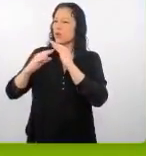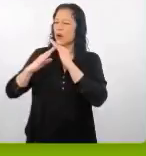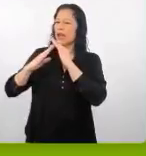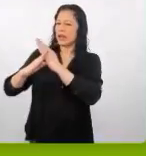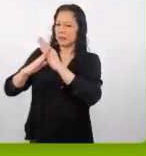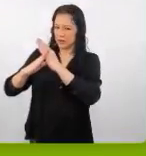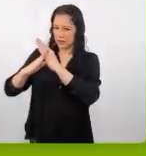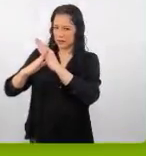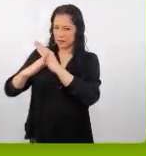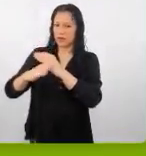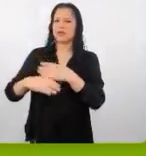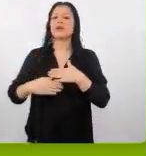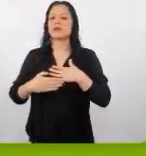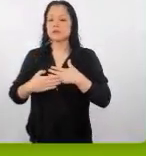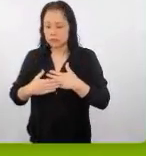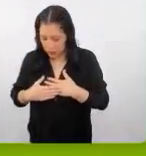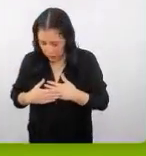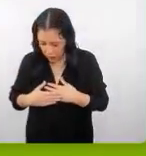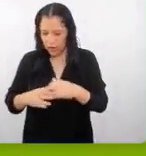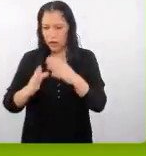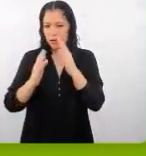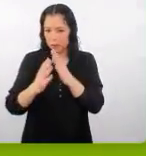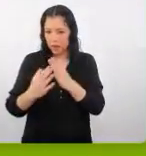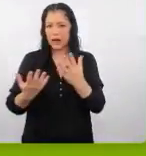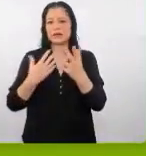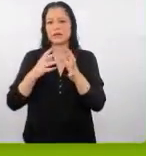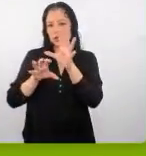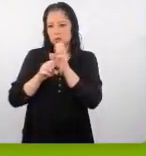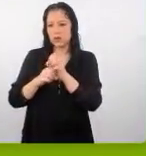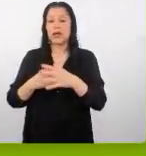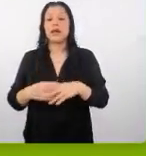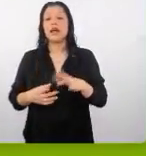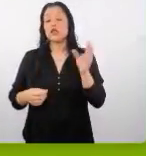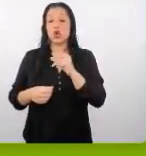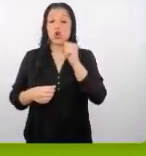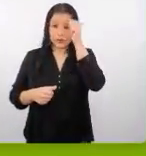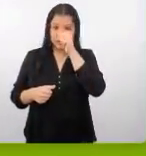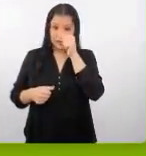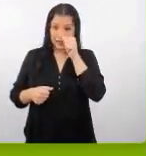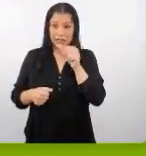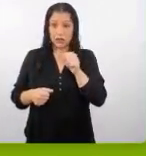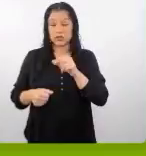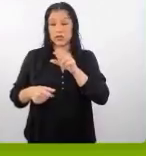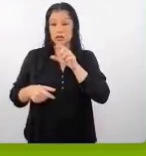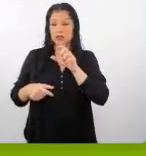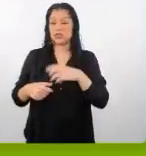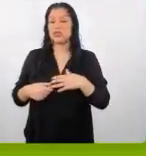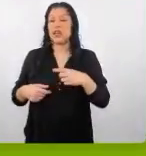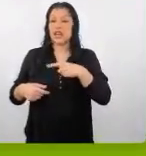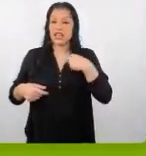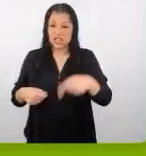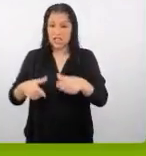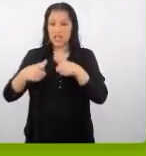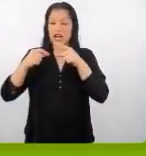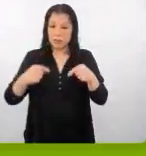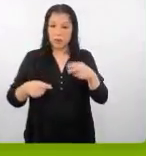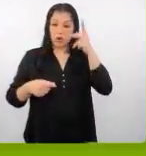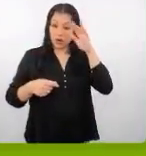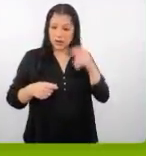eso que las veñas también siempre con esta veña en general los asiáticos pero el japonés lo vas a encontrar siempre con esa barrera